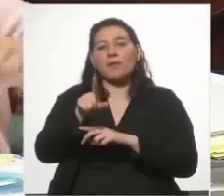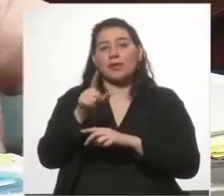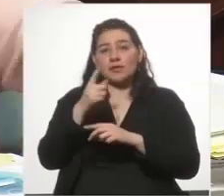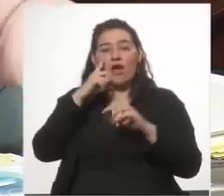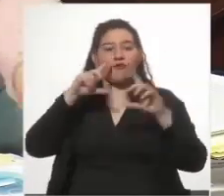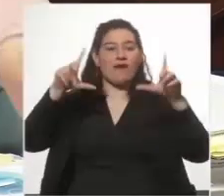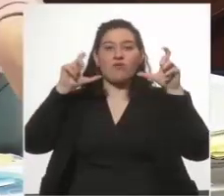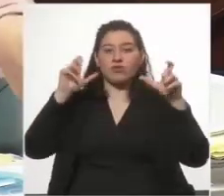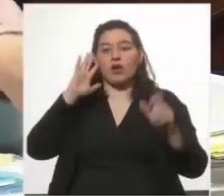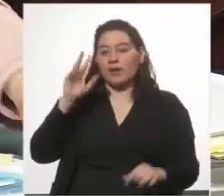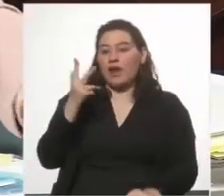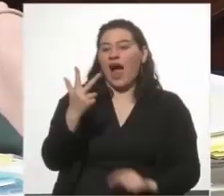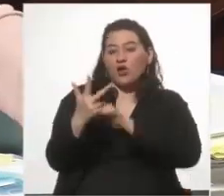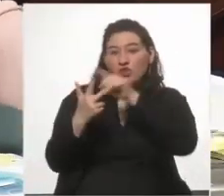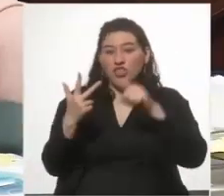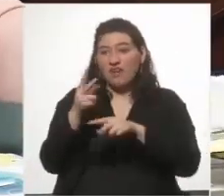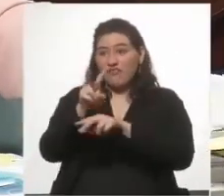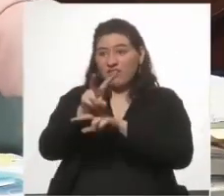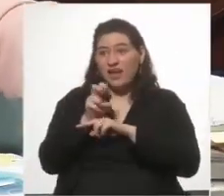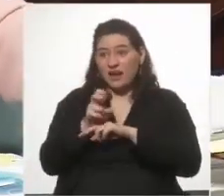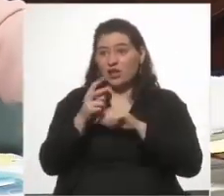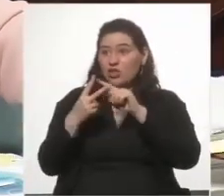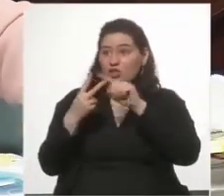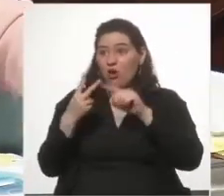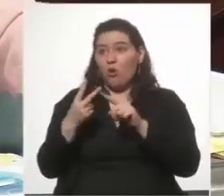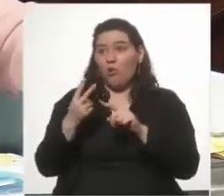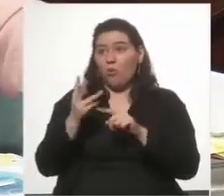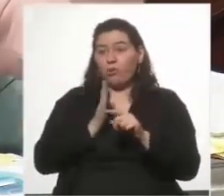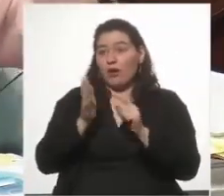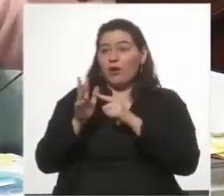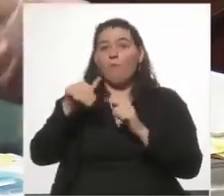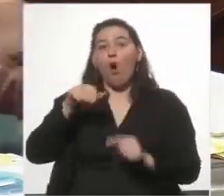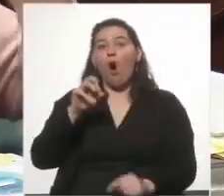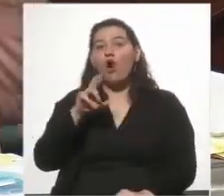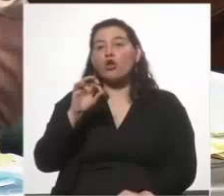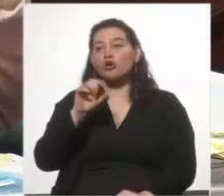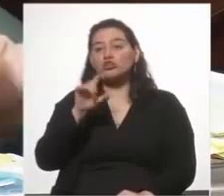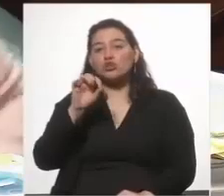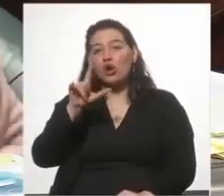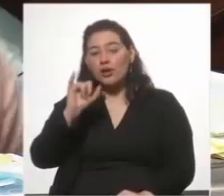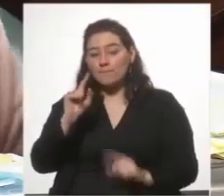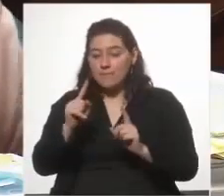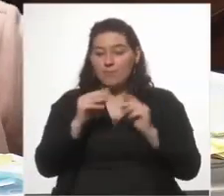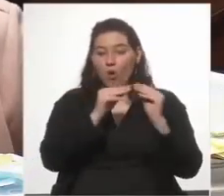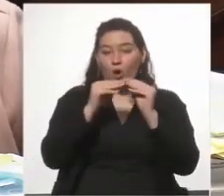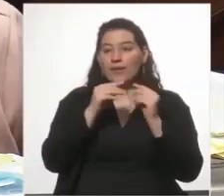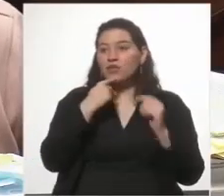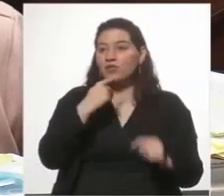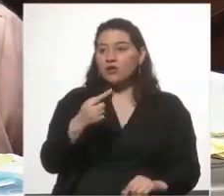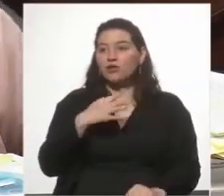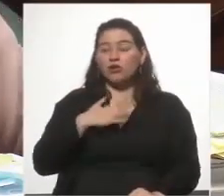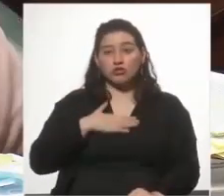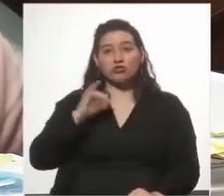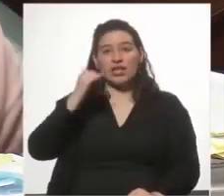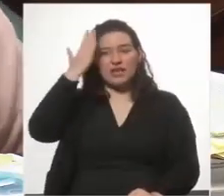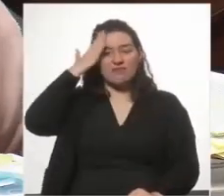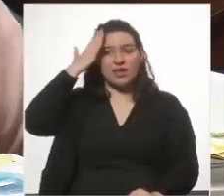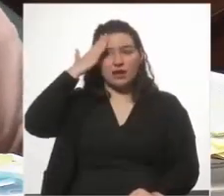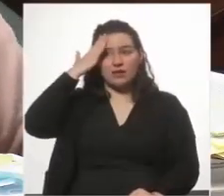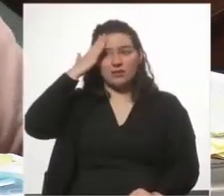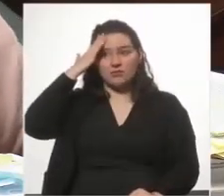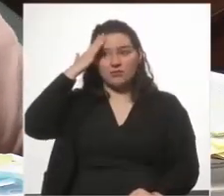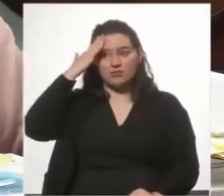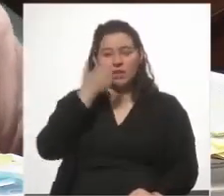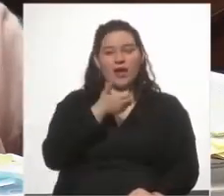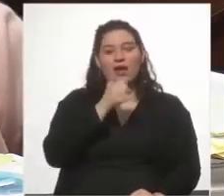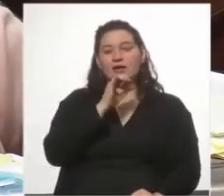foto a estos tres fiscales, las dos fiscales, el fiscal Morosoli, que reitero lo que dijo mi compañera, que yo lo sabía, con la doctora